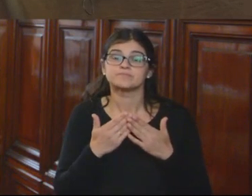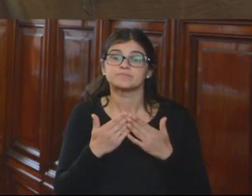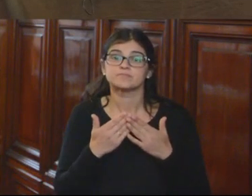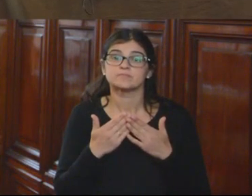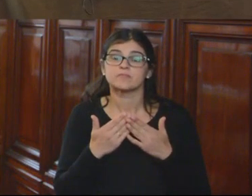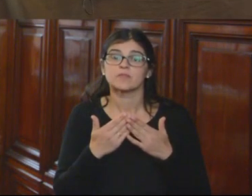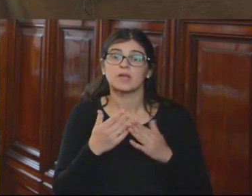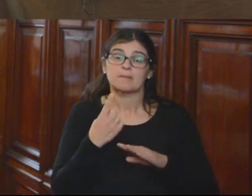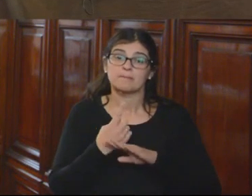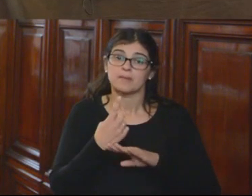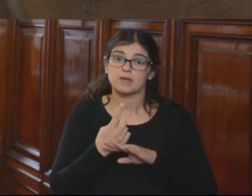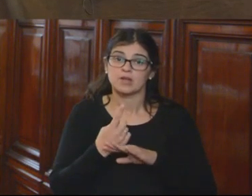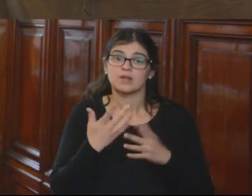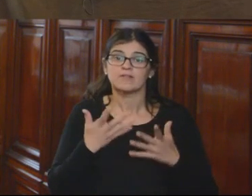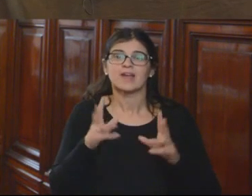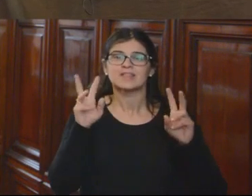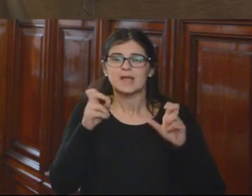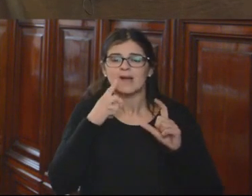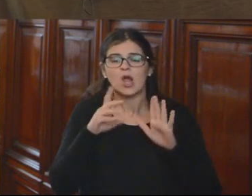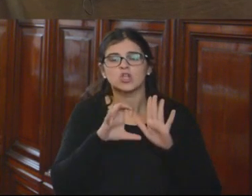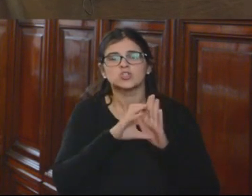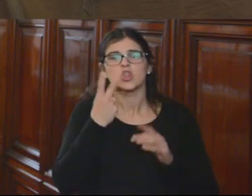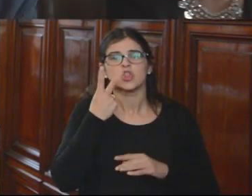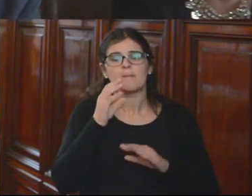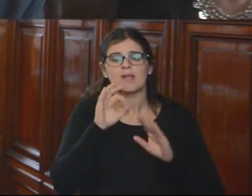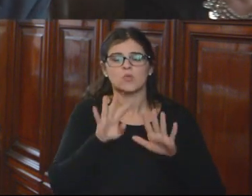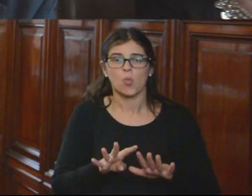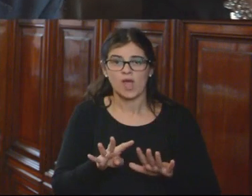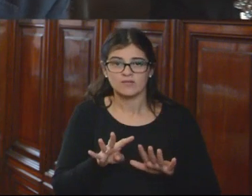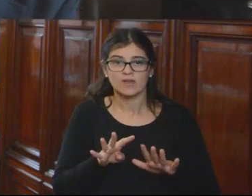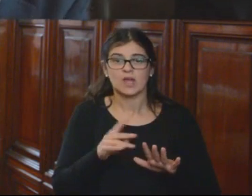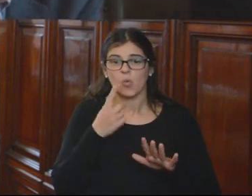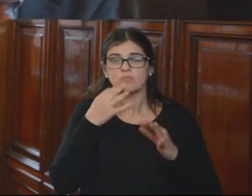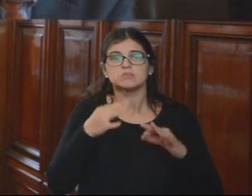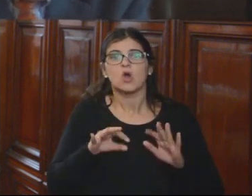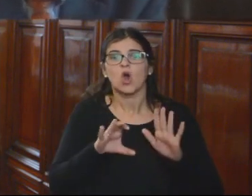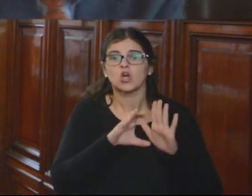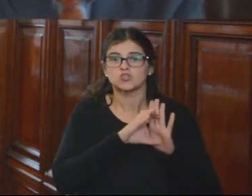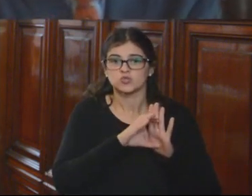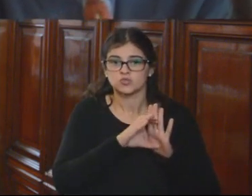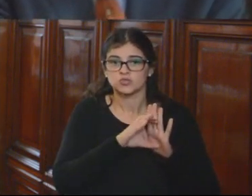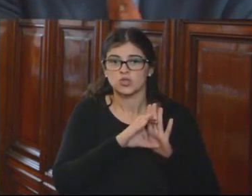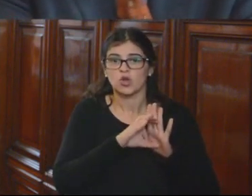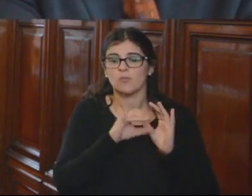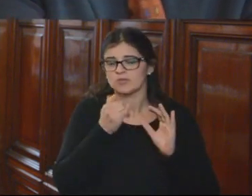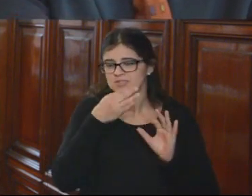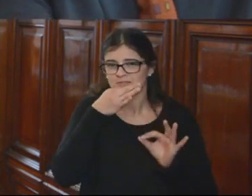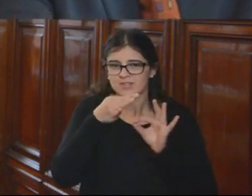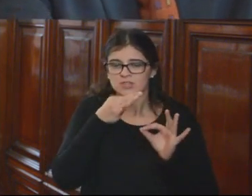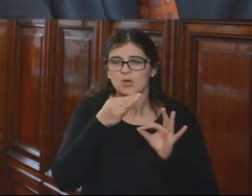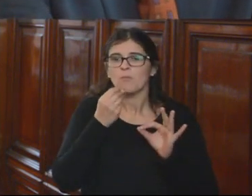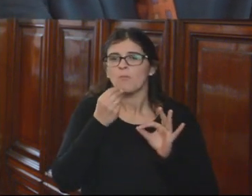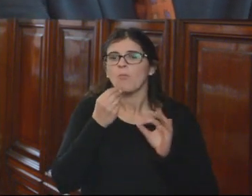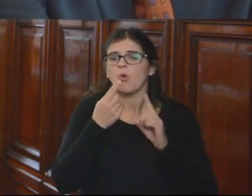Primero, en el tema de la Constitución del 2009, es una Constitución, como se lo ha mencionado, muy